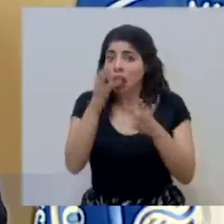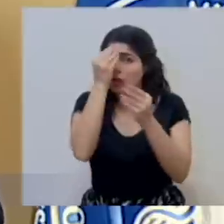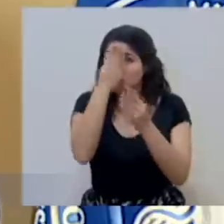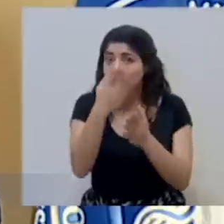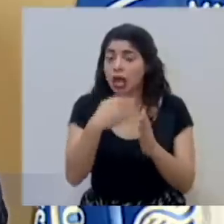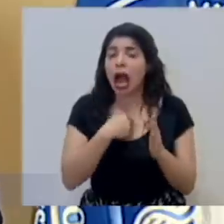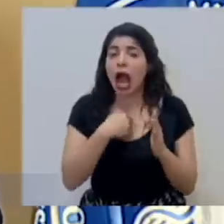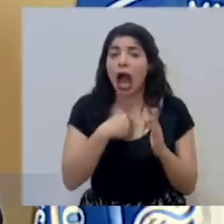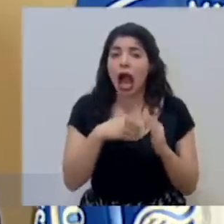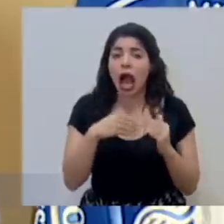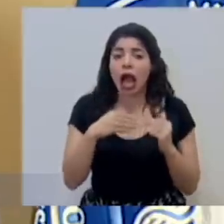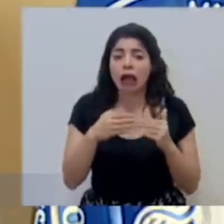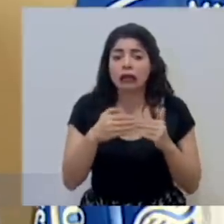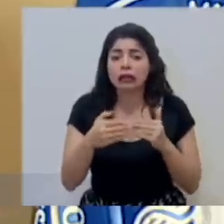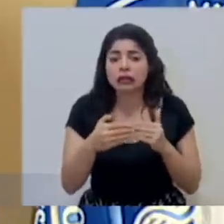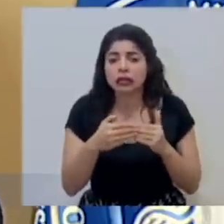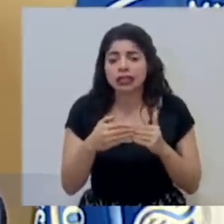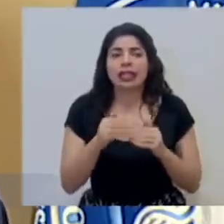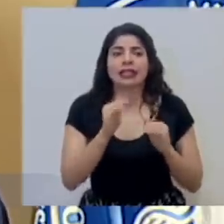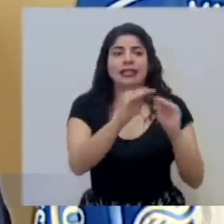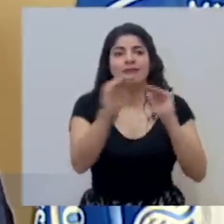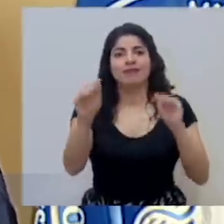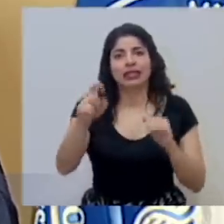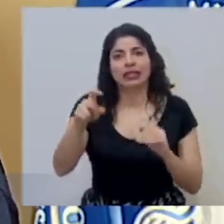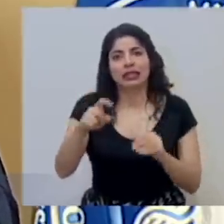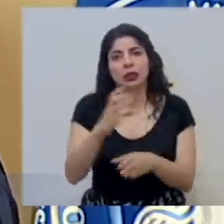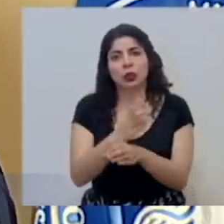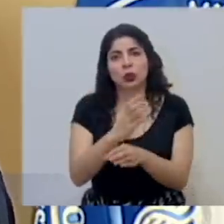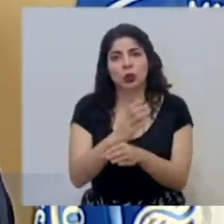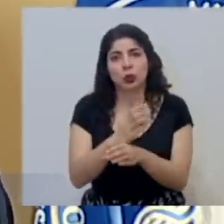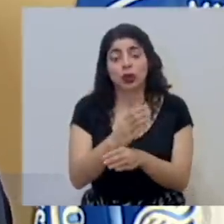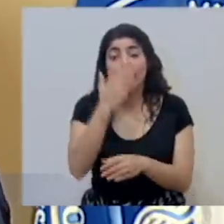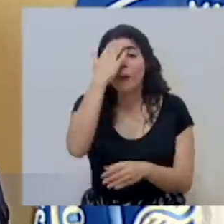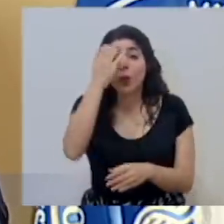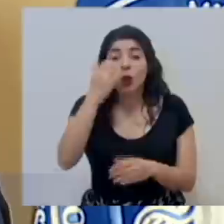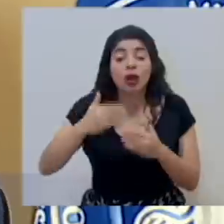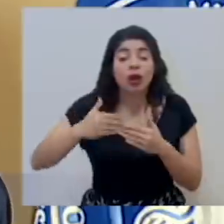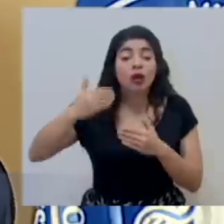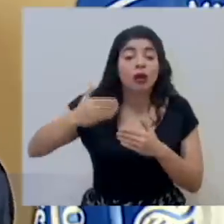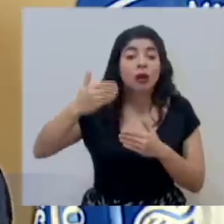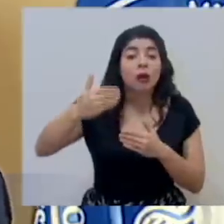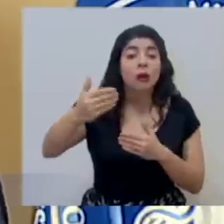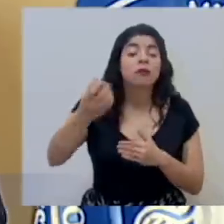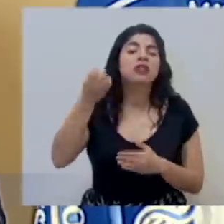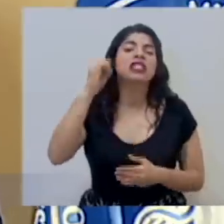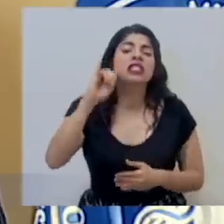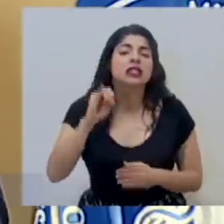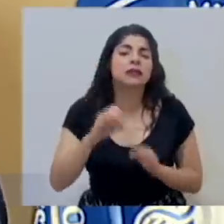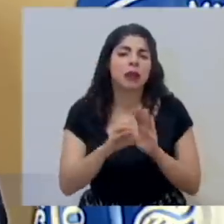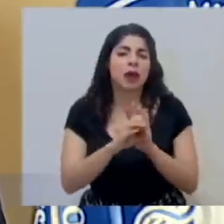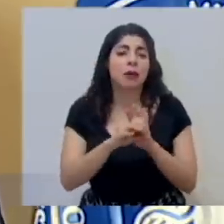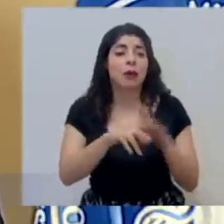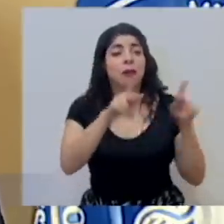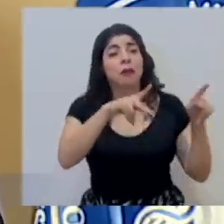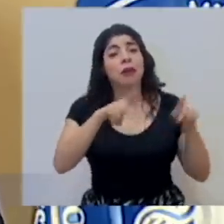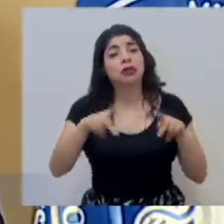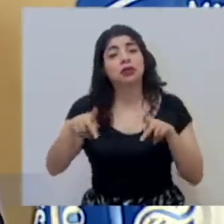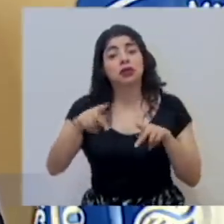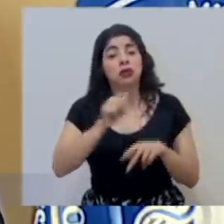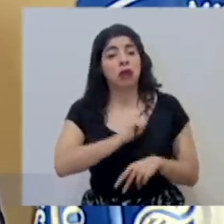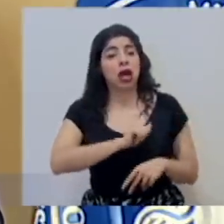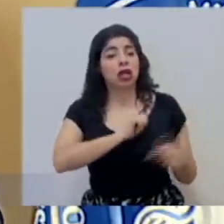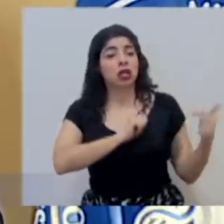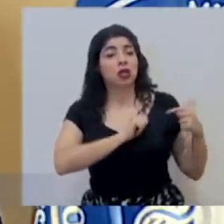el margen está, y por eso hacemos ese llamado, en qué nos cuidemos. Porque a la larga, si el comportamiento de las